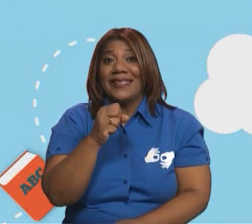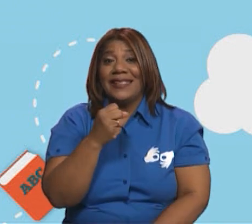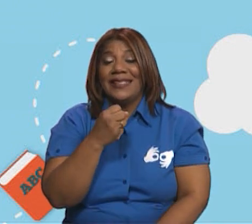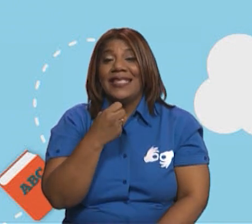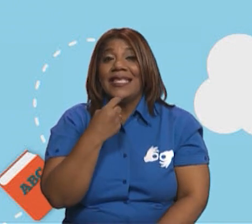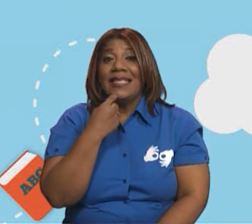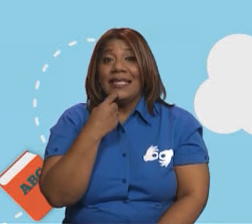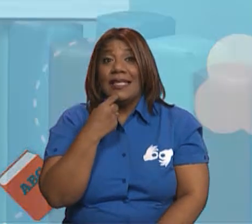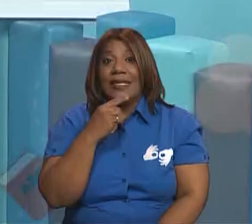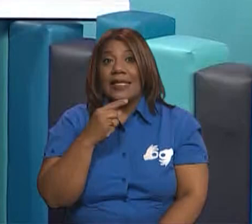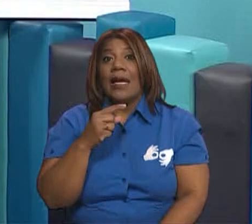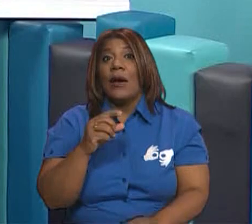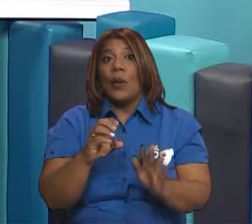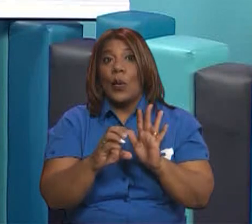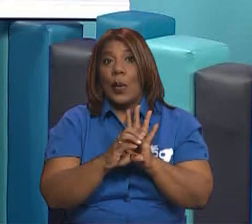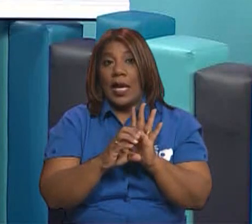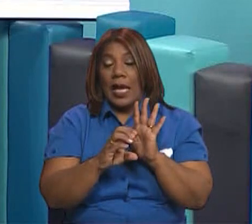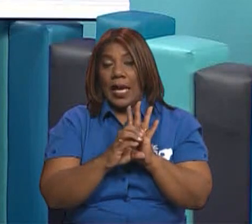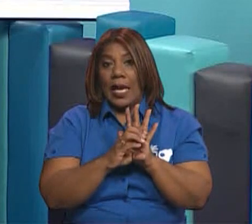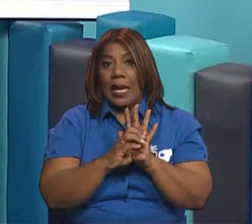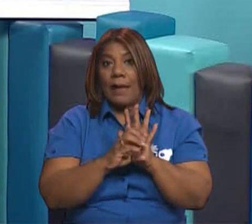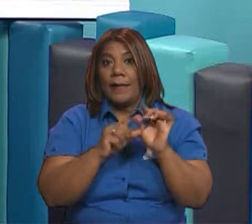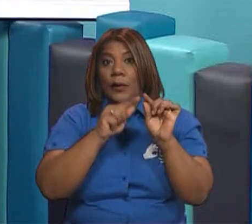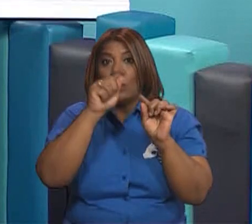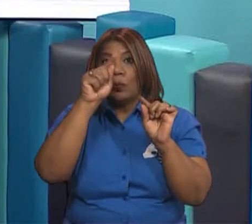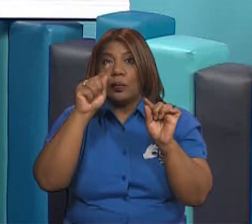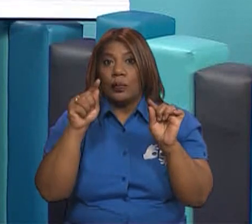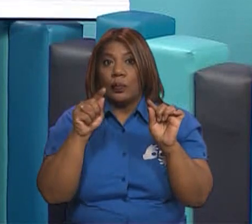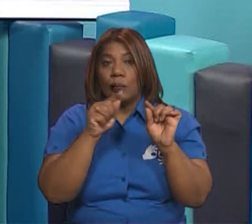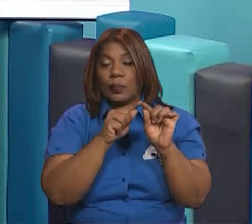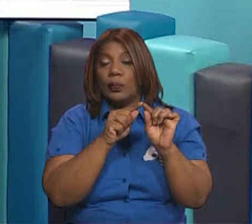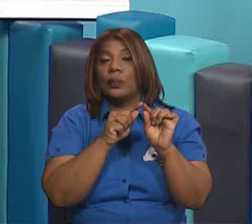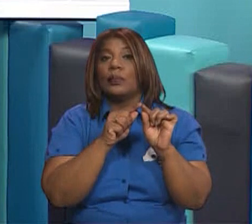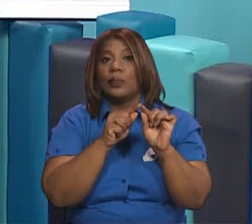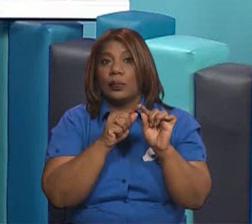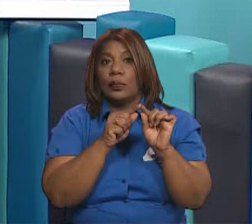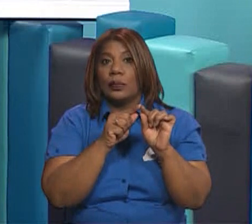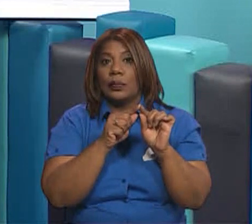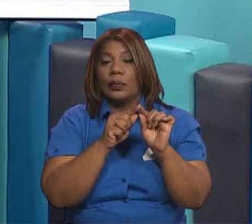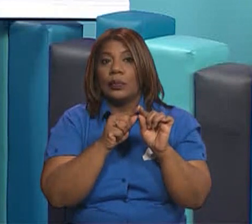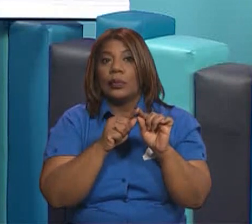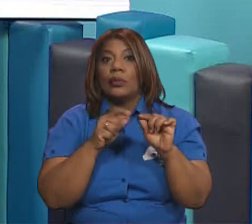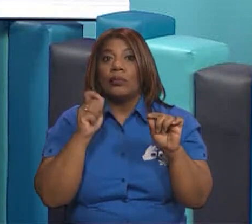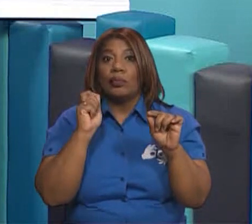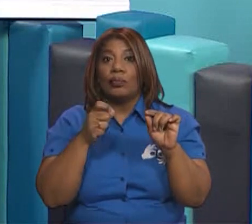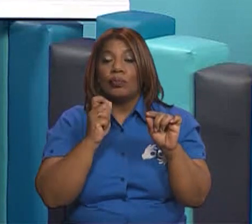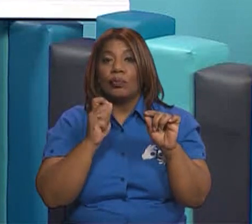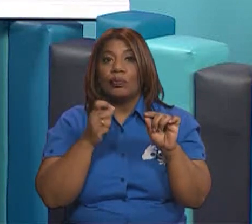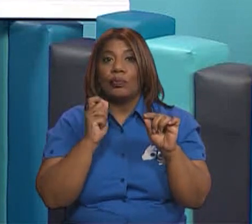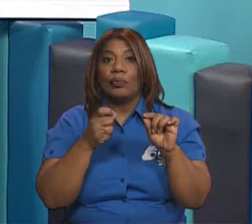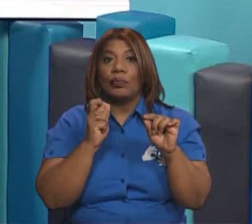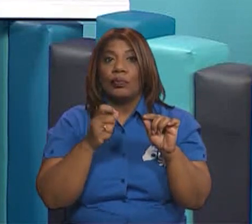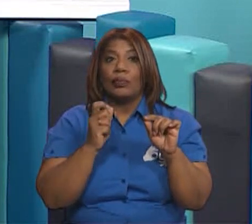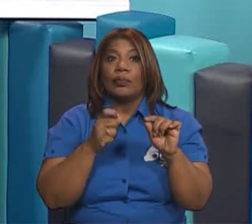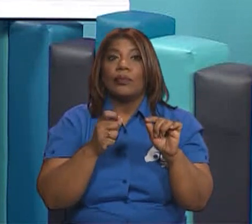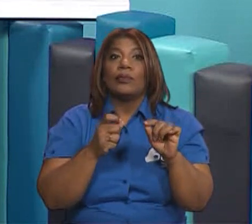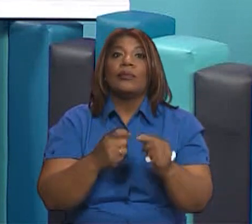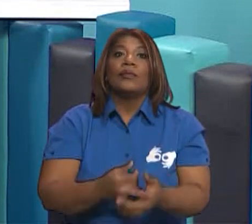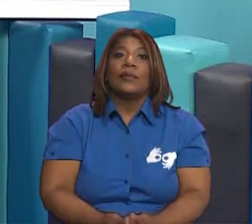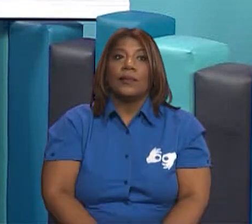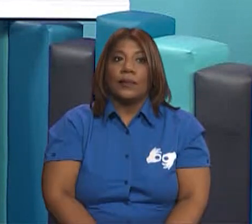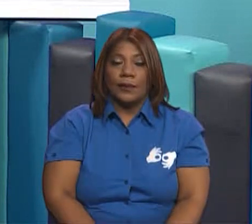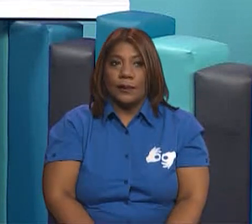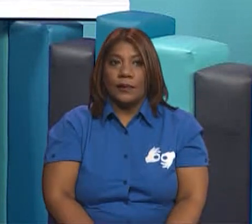un ejemplo. Ponemos el nombre de la figura. En este caso es un triángulo. Y lo ilustramos con dos elementos que lo